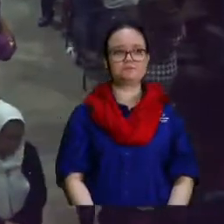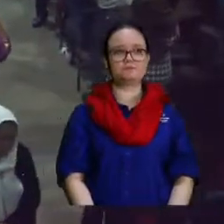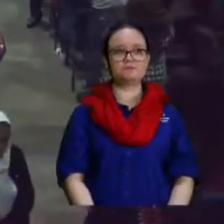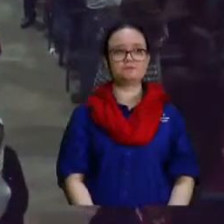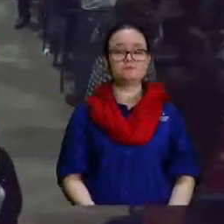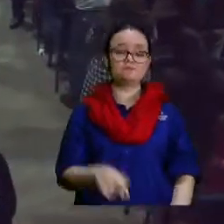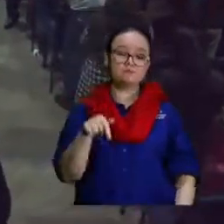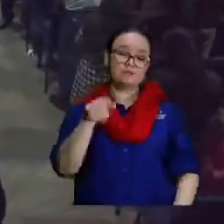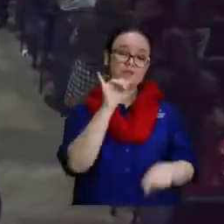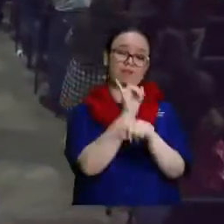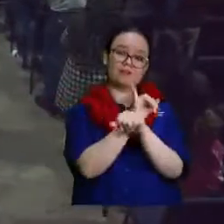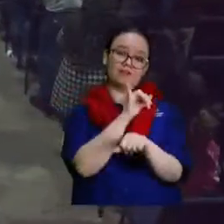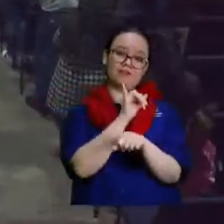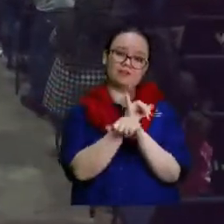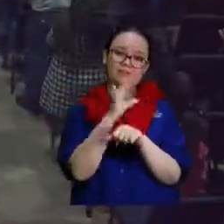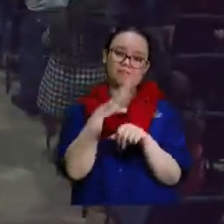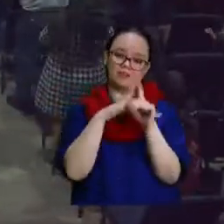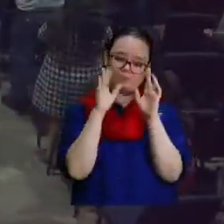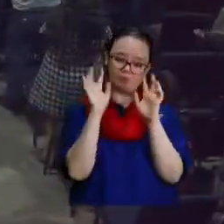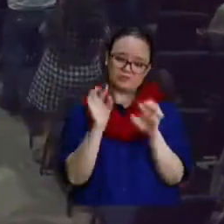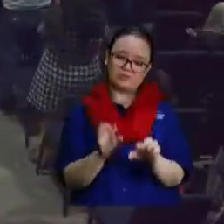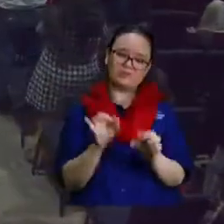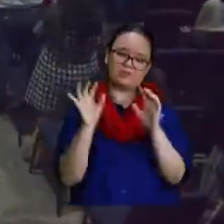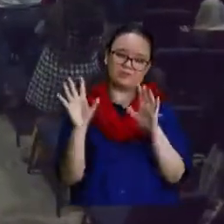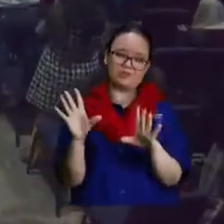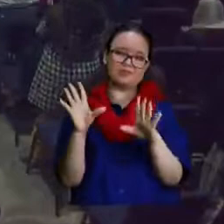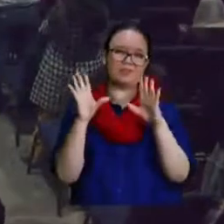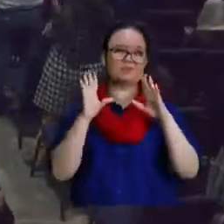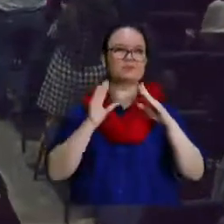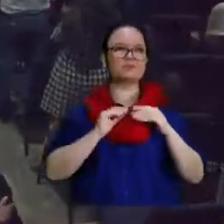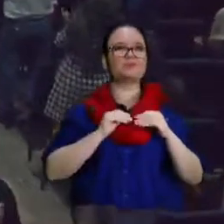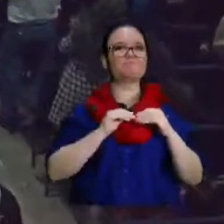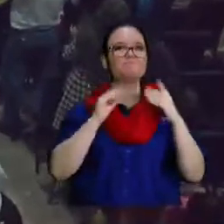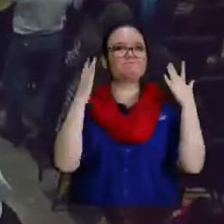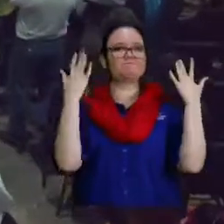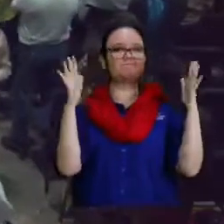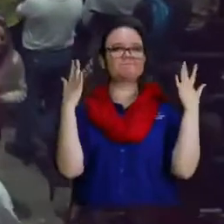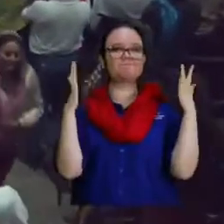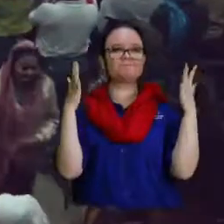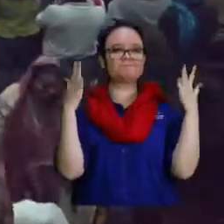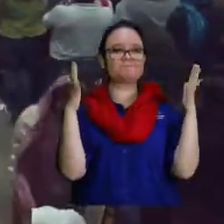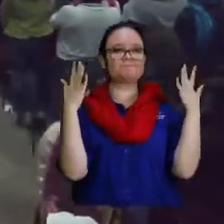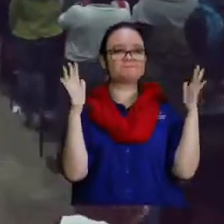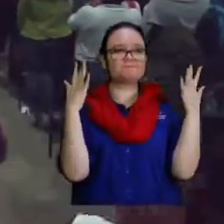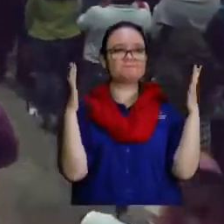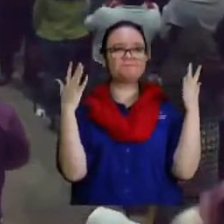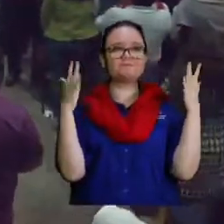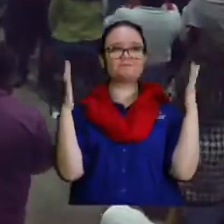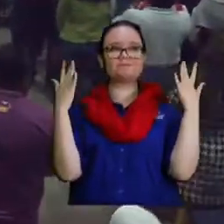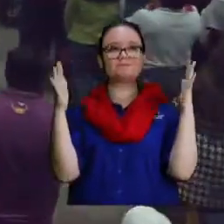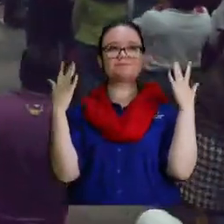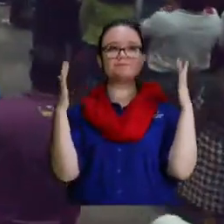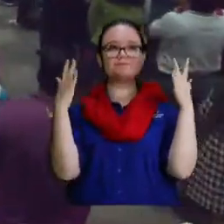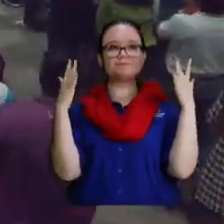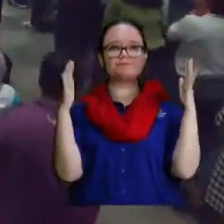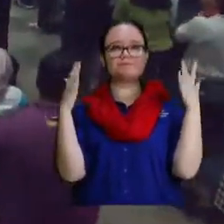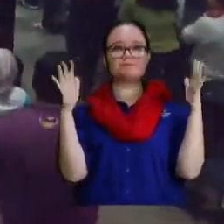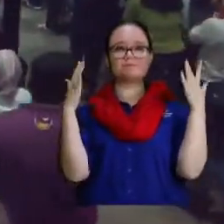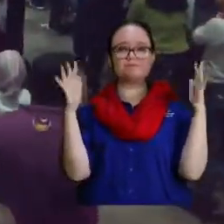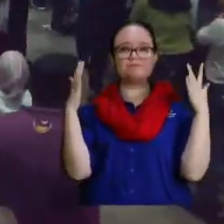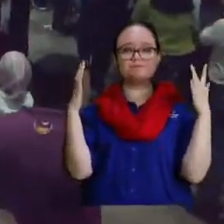persona mientras denle un aplauso al Señor si hay alguien más que venga para acá cantemos ese himno que te pregunté